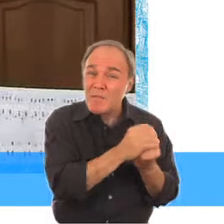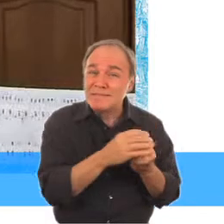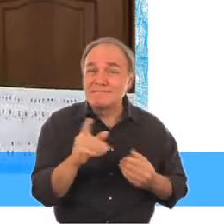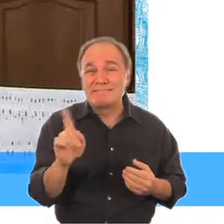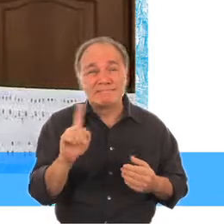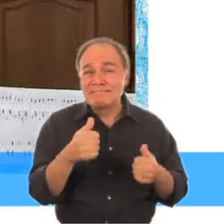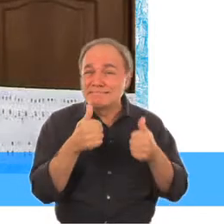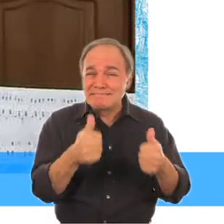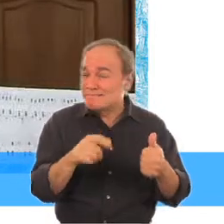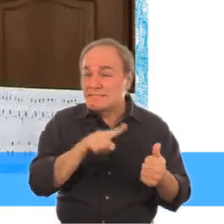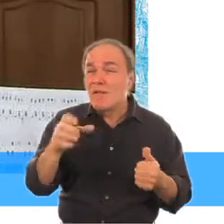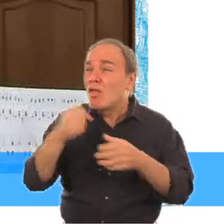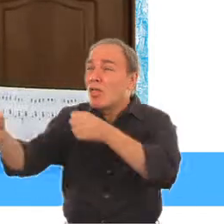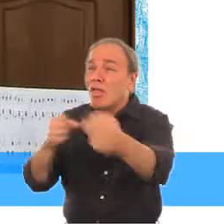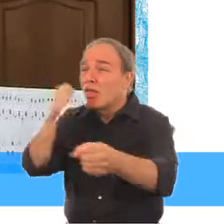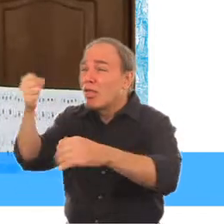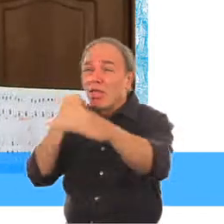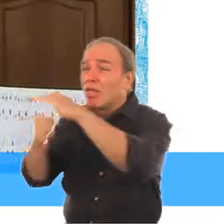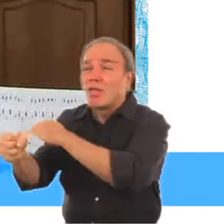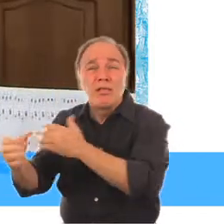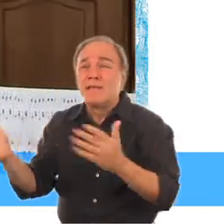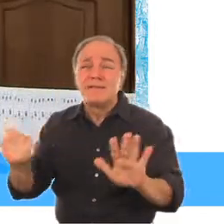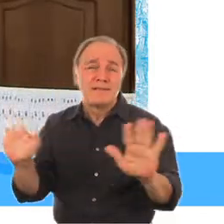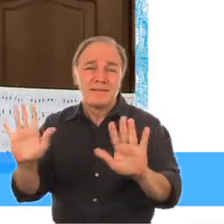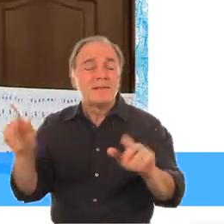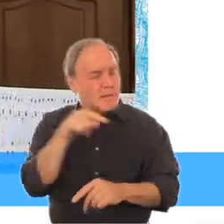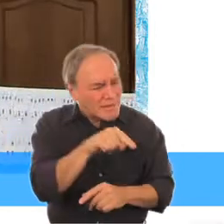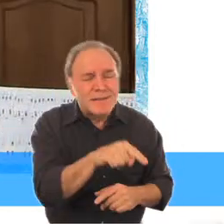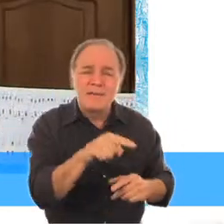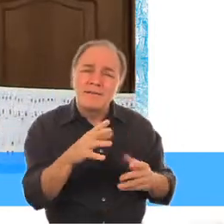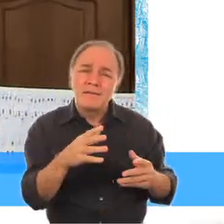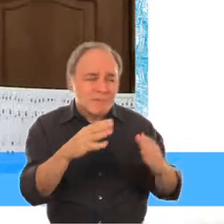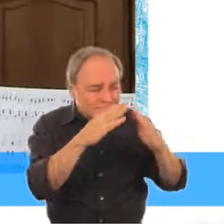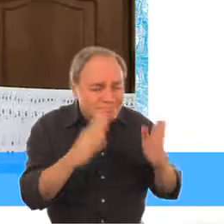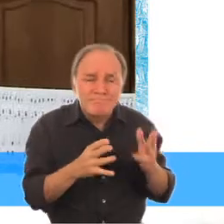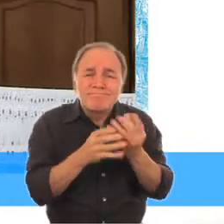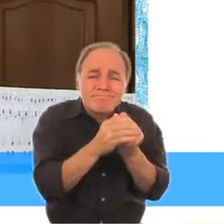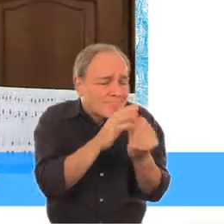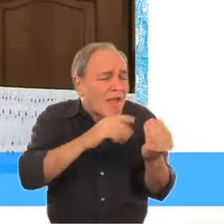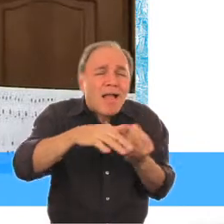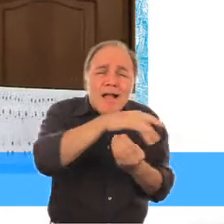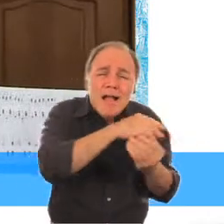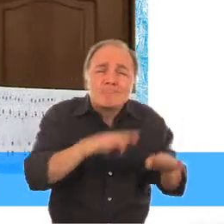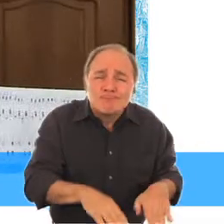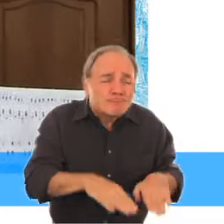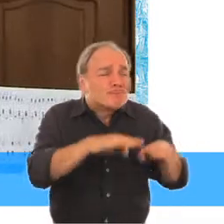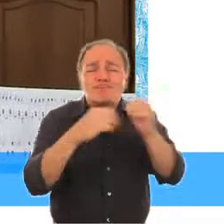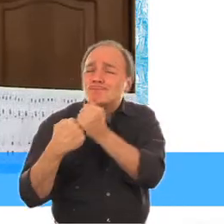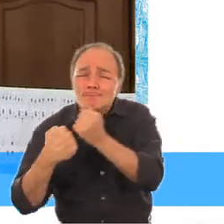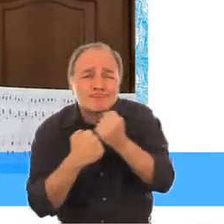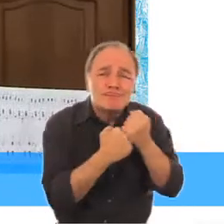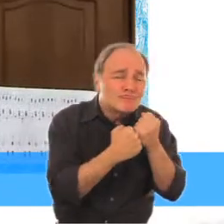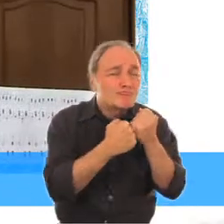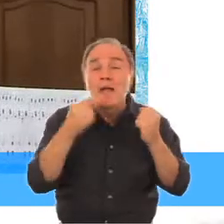Nada puede reemplazar una familia El ambiente familiar El apoyo y las